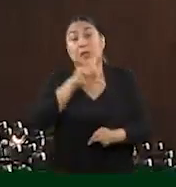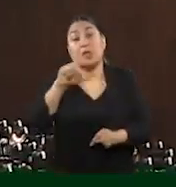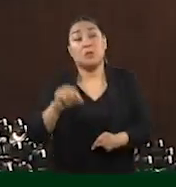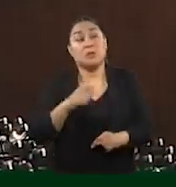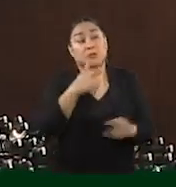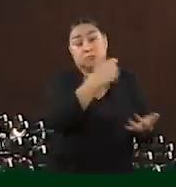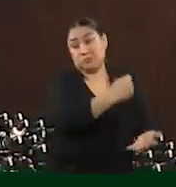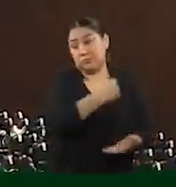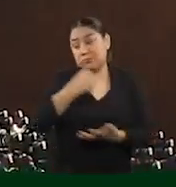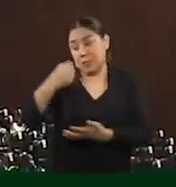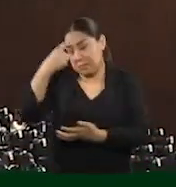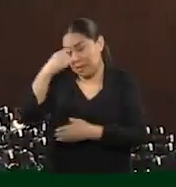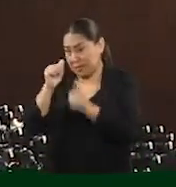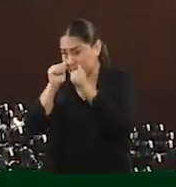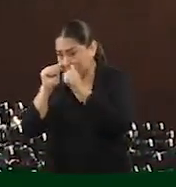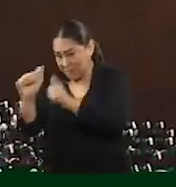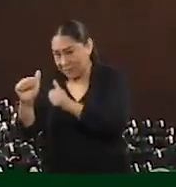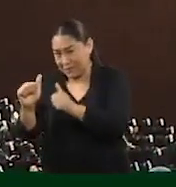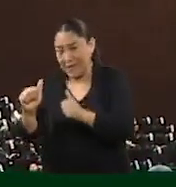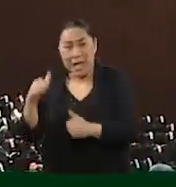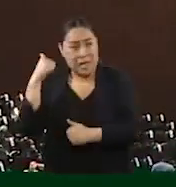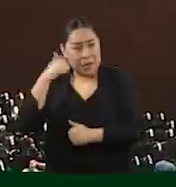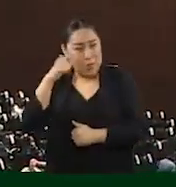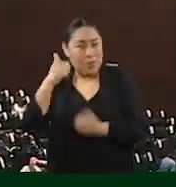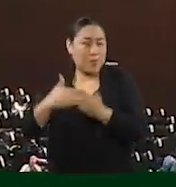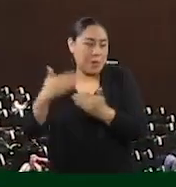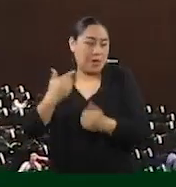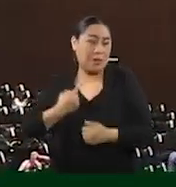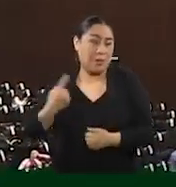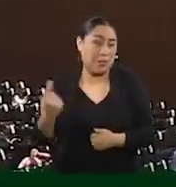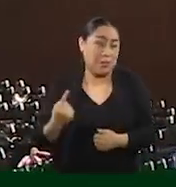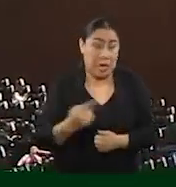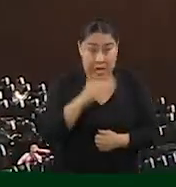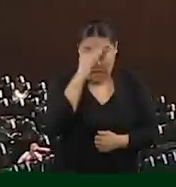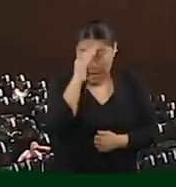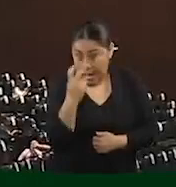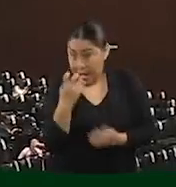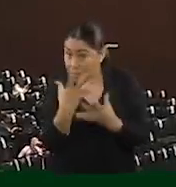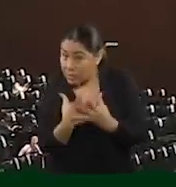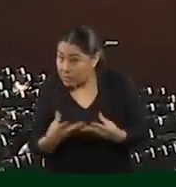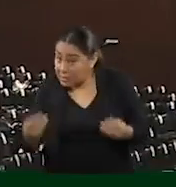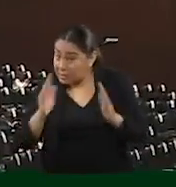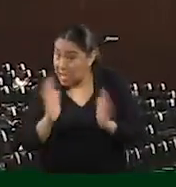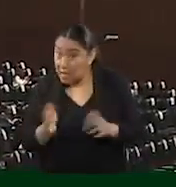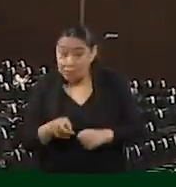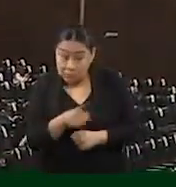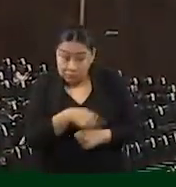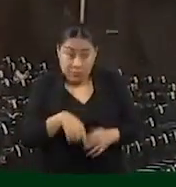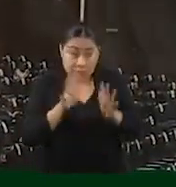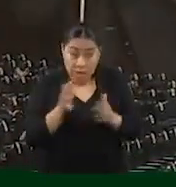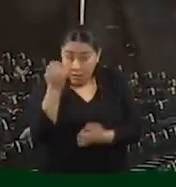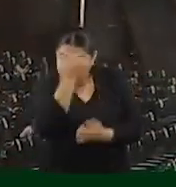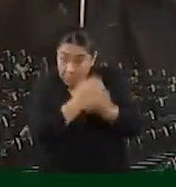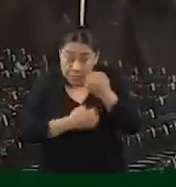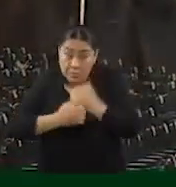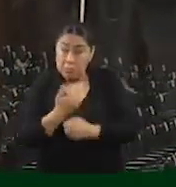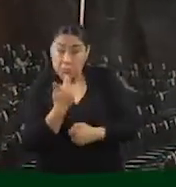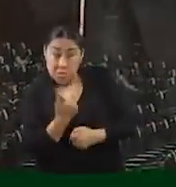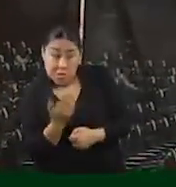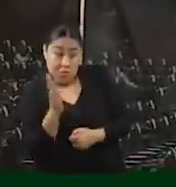devastación y desastre que dejó Otis en Acapulco va a resolver el asunto. De verdad ya lo analizaron la pertinencia